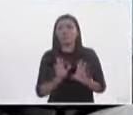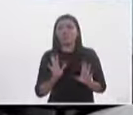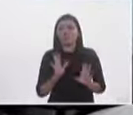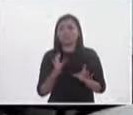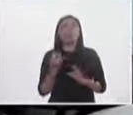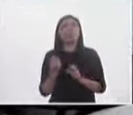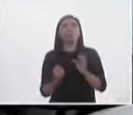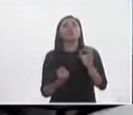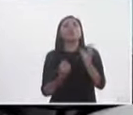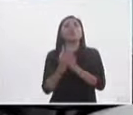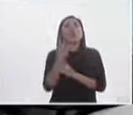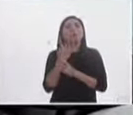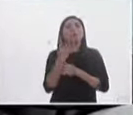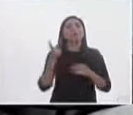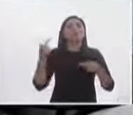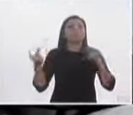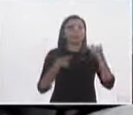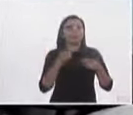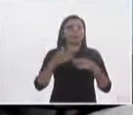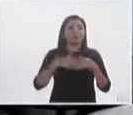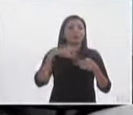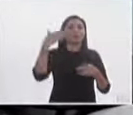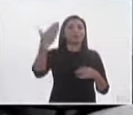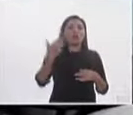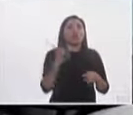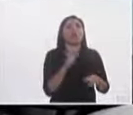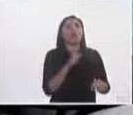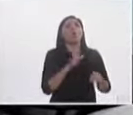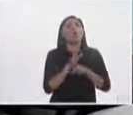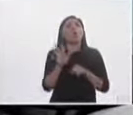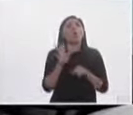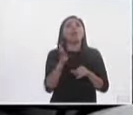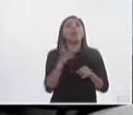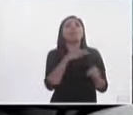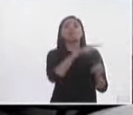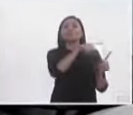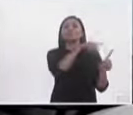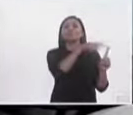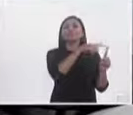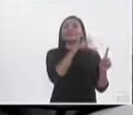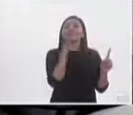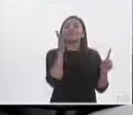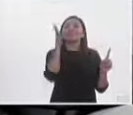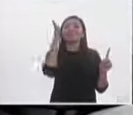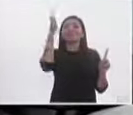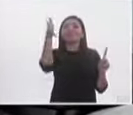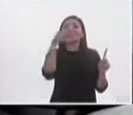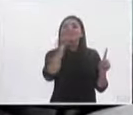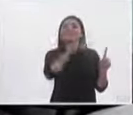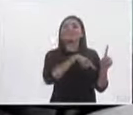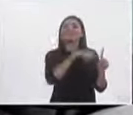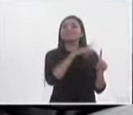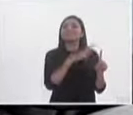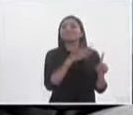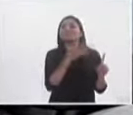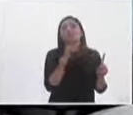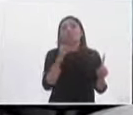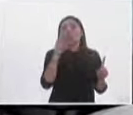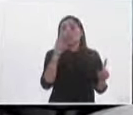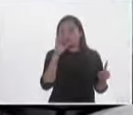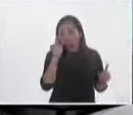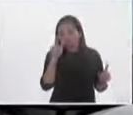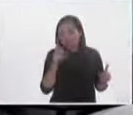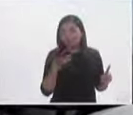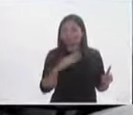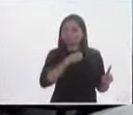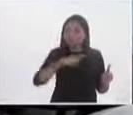hacia el futuro es decir cuál es el futuro de los representantes políticos en el contexto local es decir